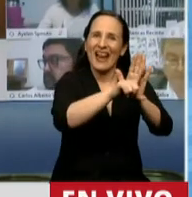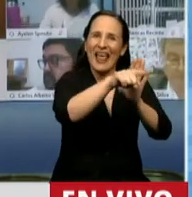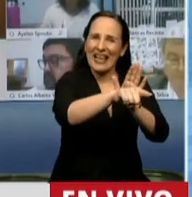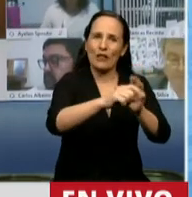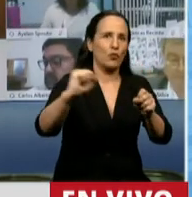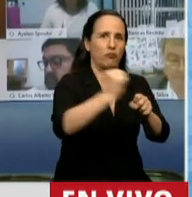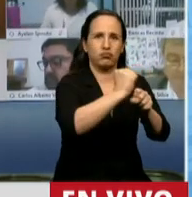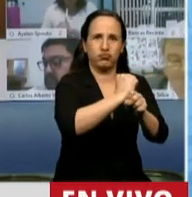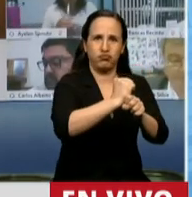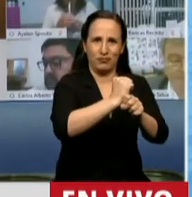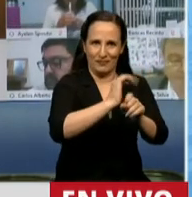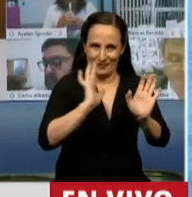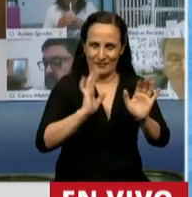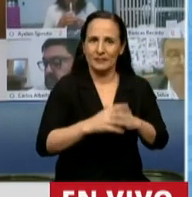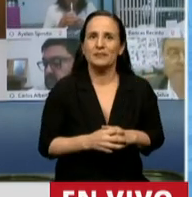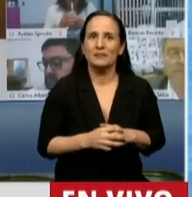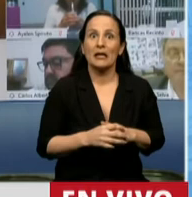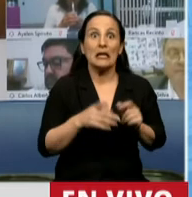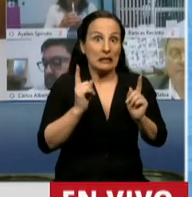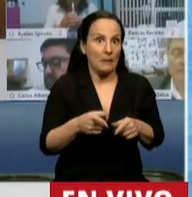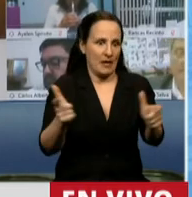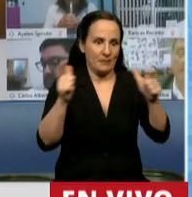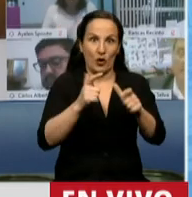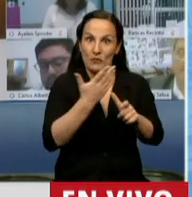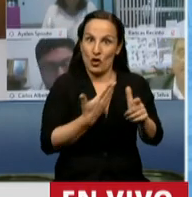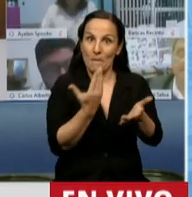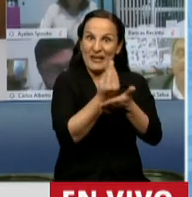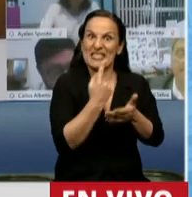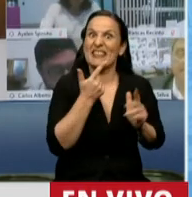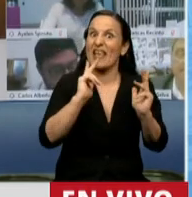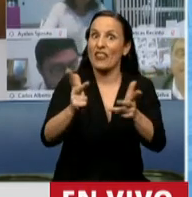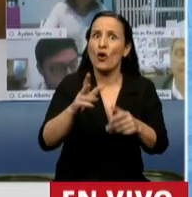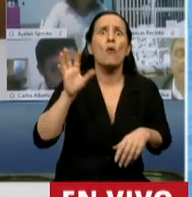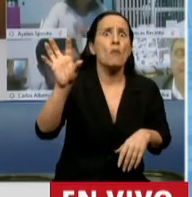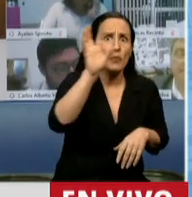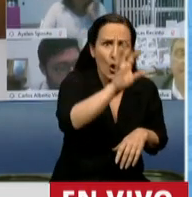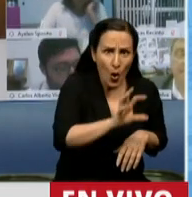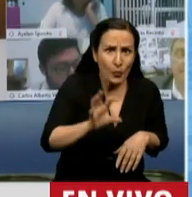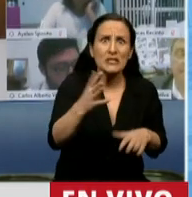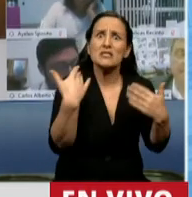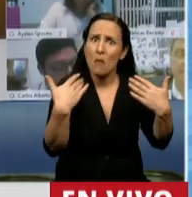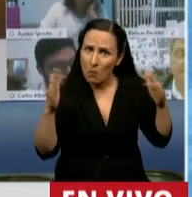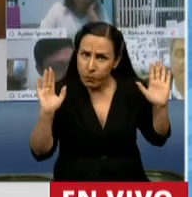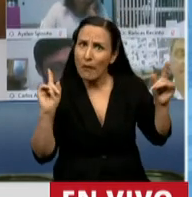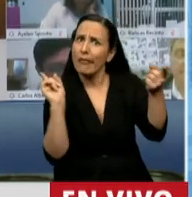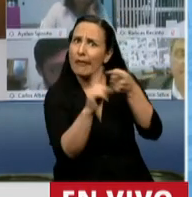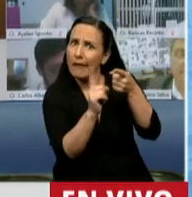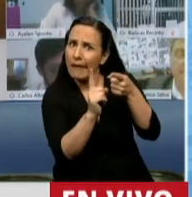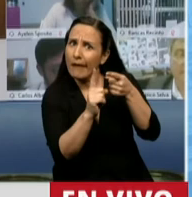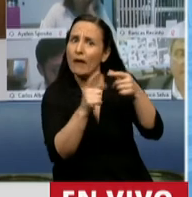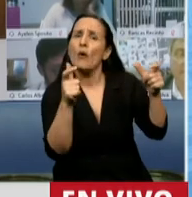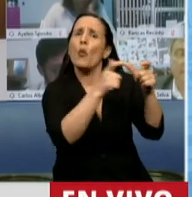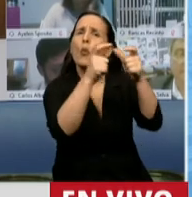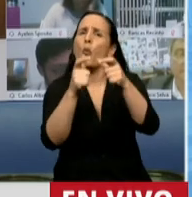lo dijo el presidente de la comisión, las provincias tienen la posibilidad de convenir para emitir un